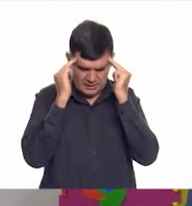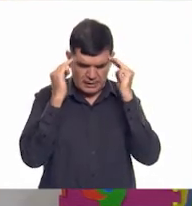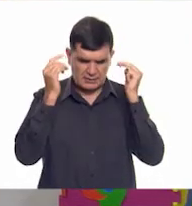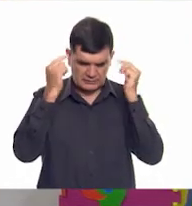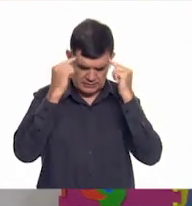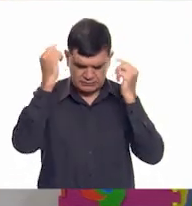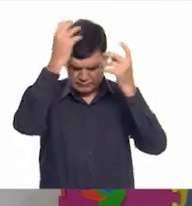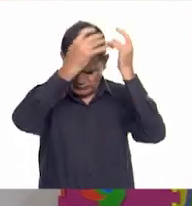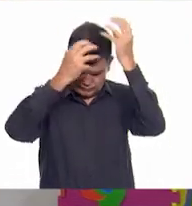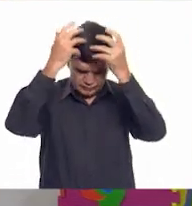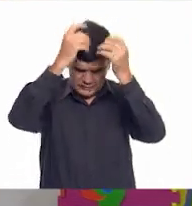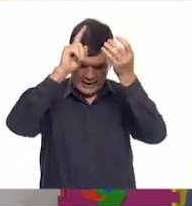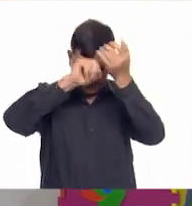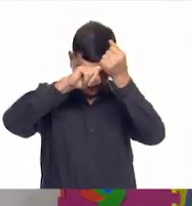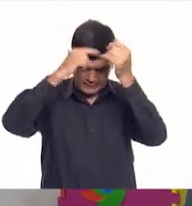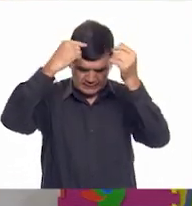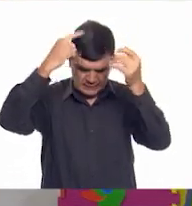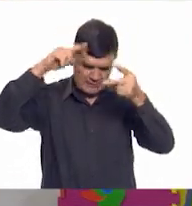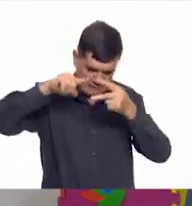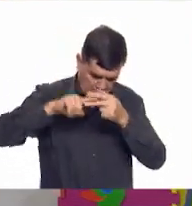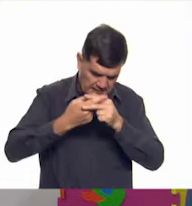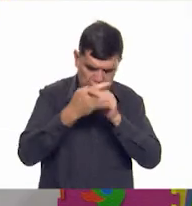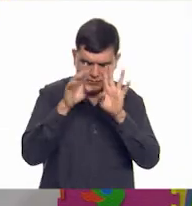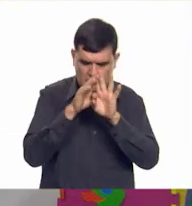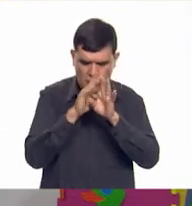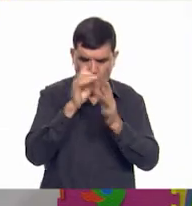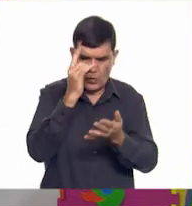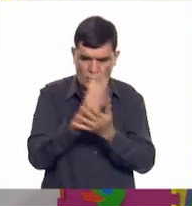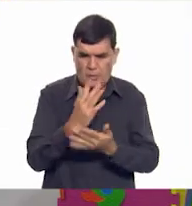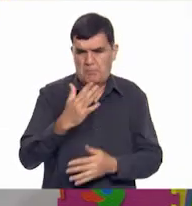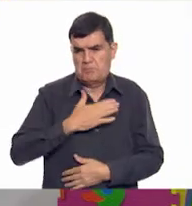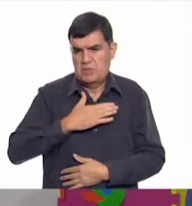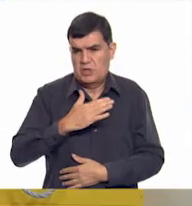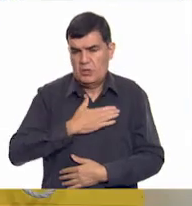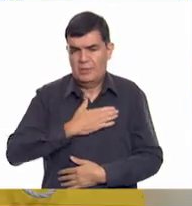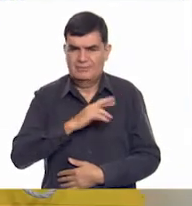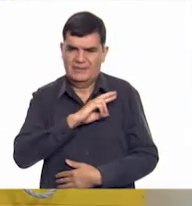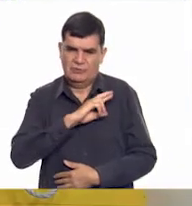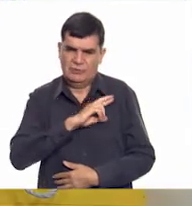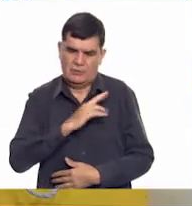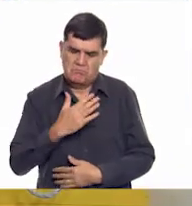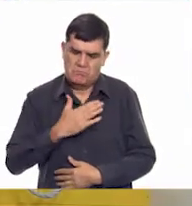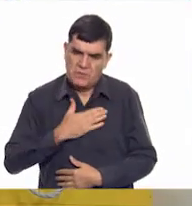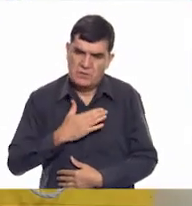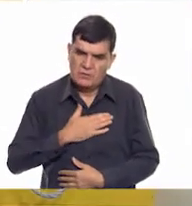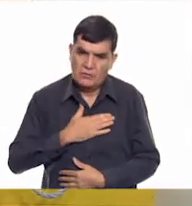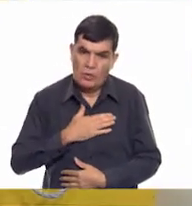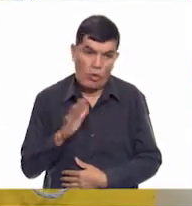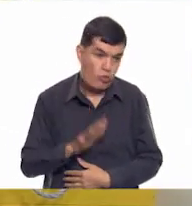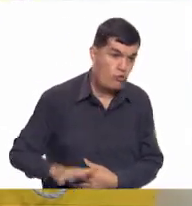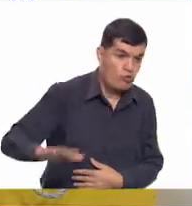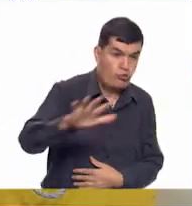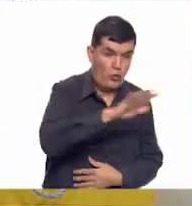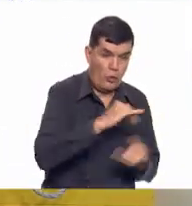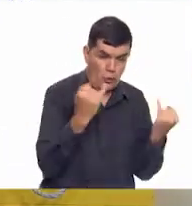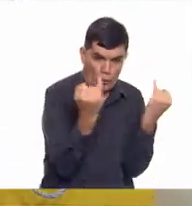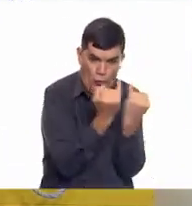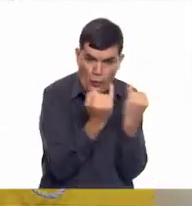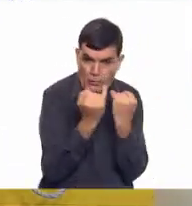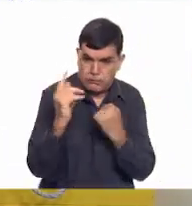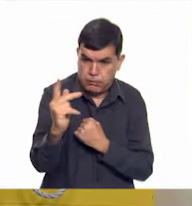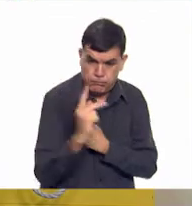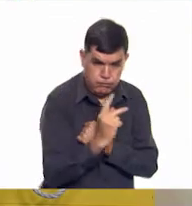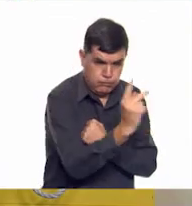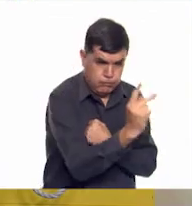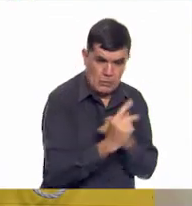también son privados. Es decir, solo nos pertenecen a nosotros. Quiere decir que no todos vamos a construir el mismo